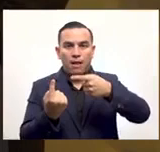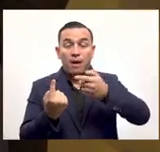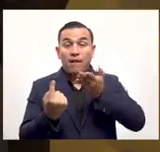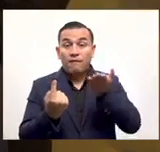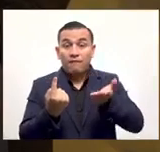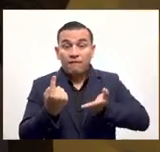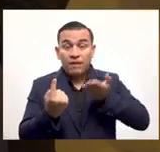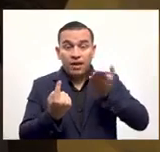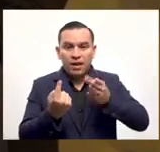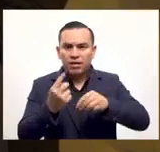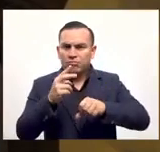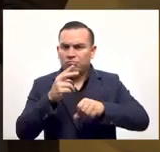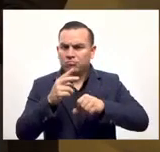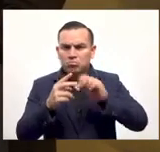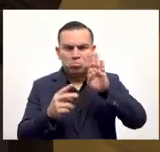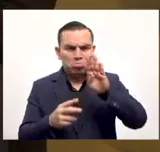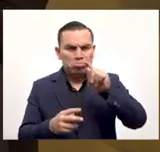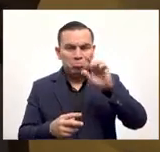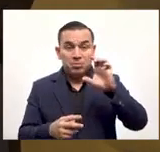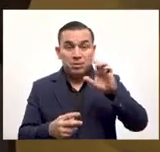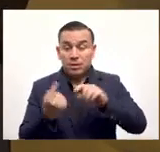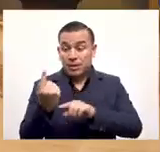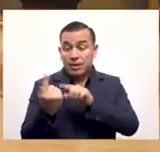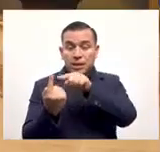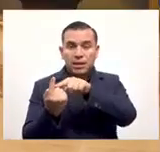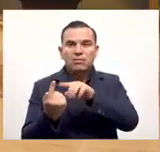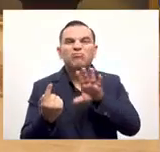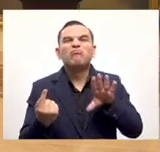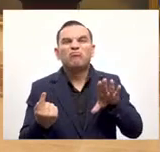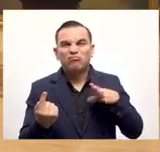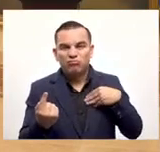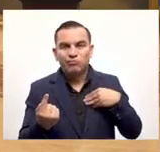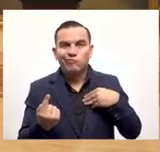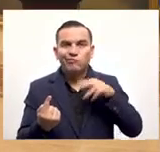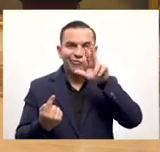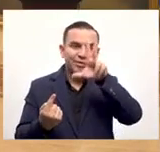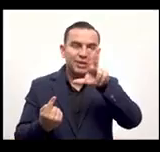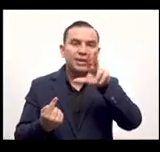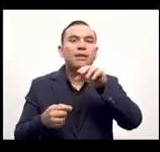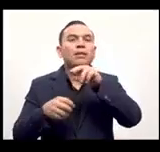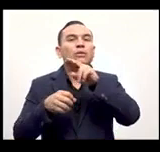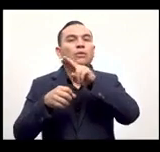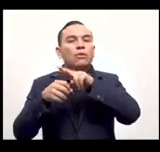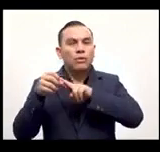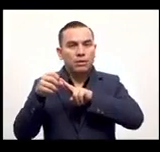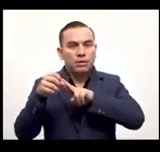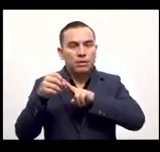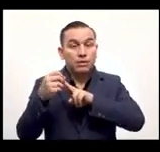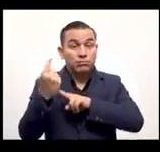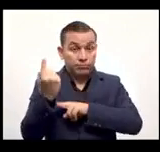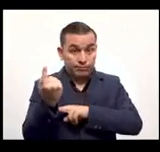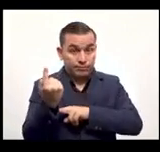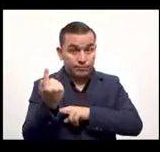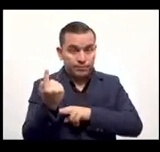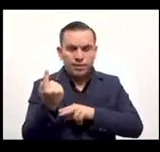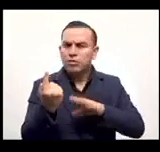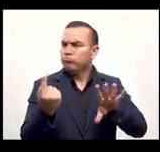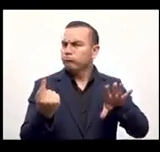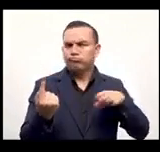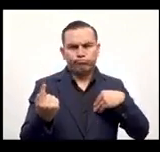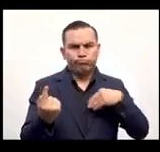a Roberto a vender sus minutas en bitcoin sino que Roberto quiere recibir 3 dólares en dólares